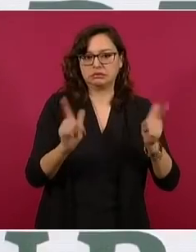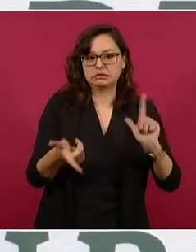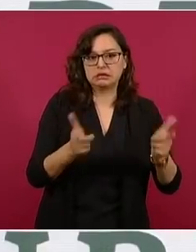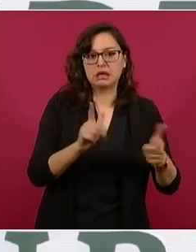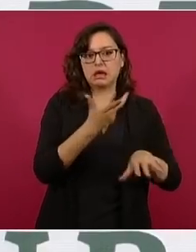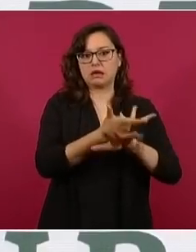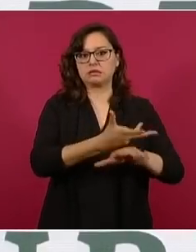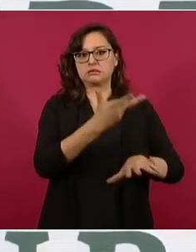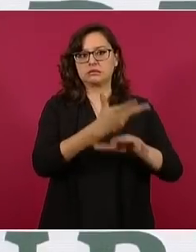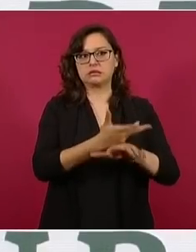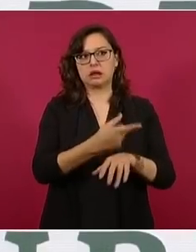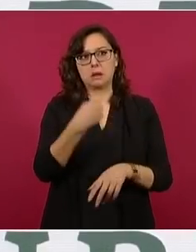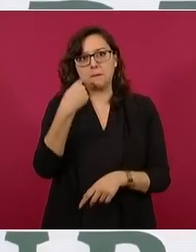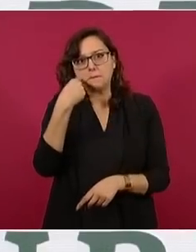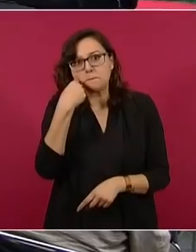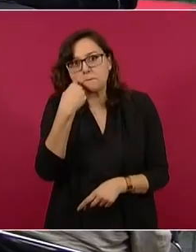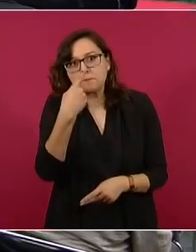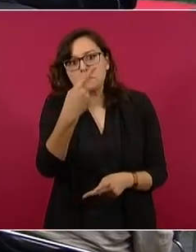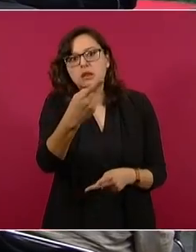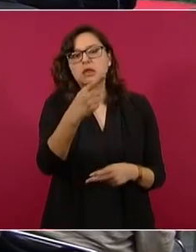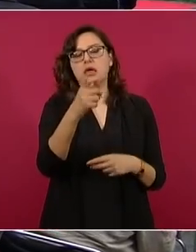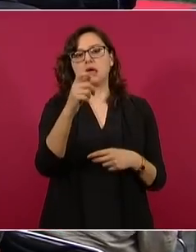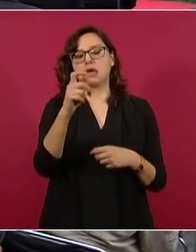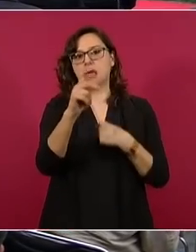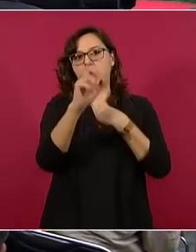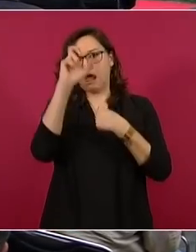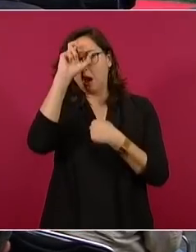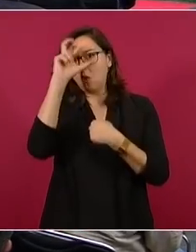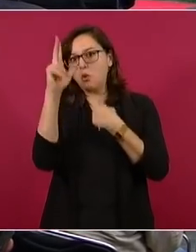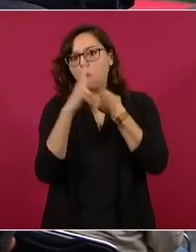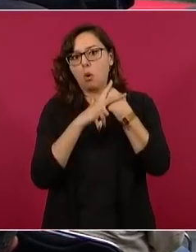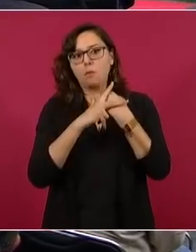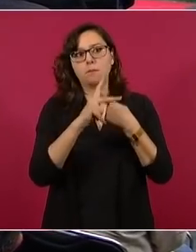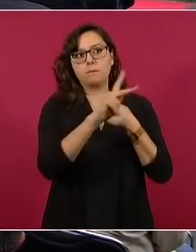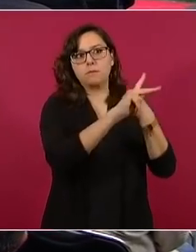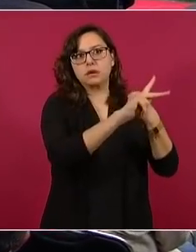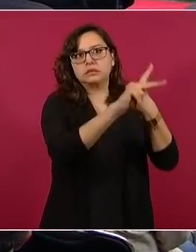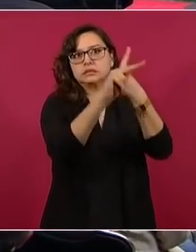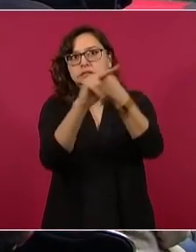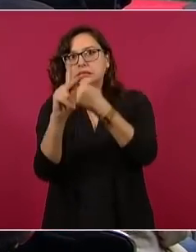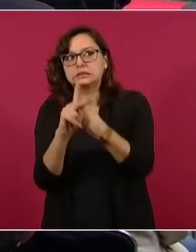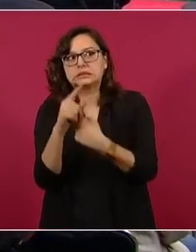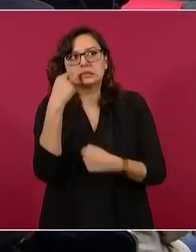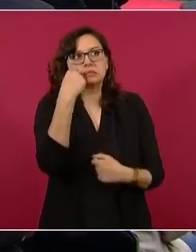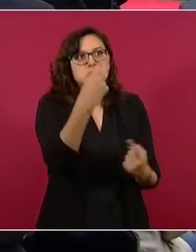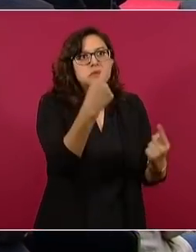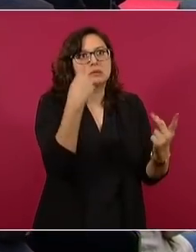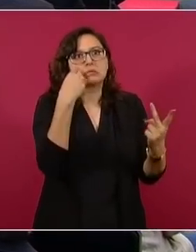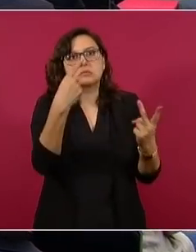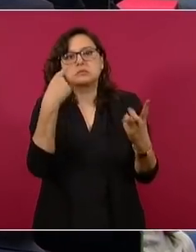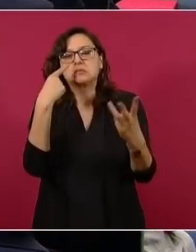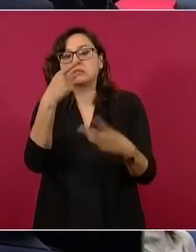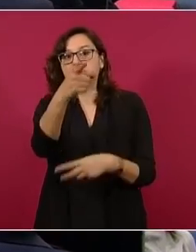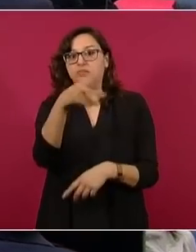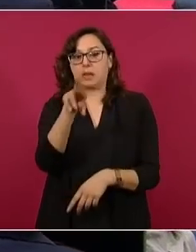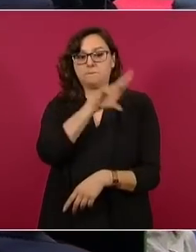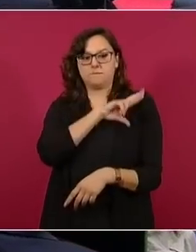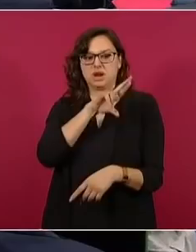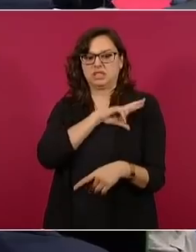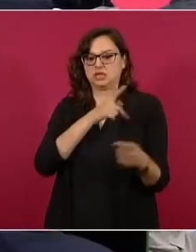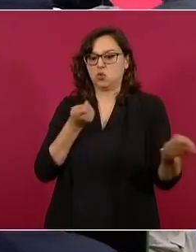se viven en algunos países de Europa como consecuencia de privatizaciones